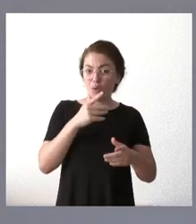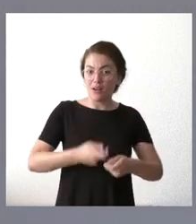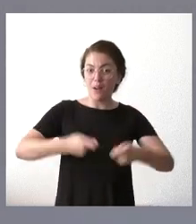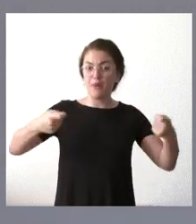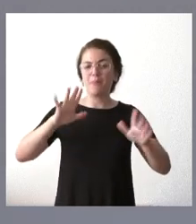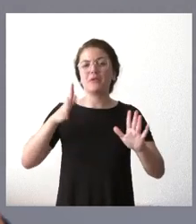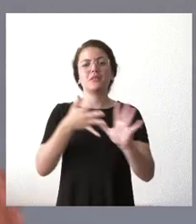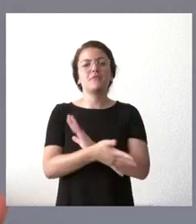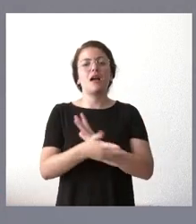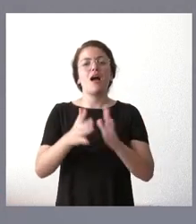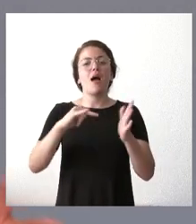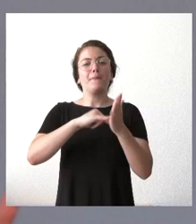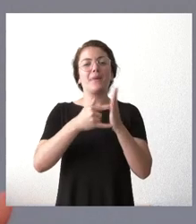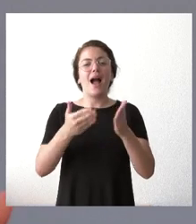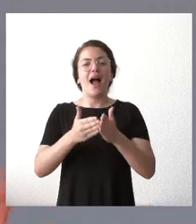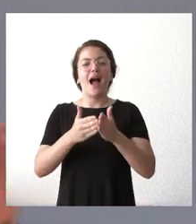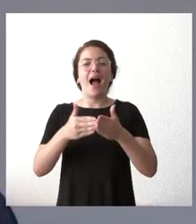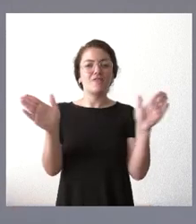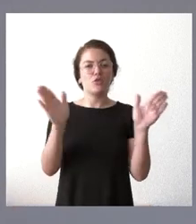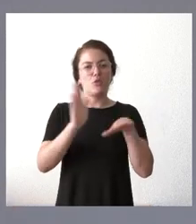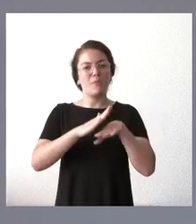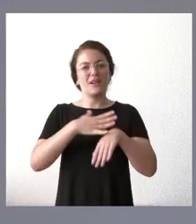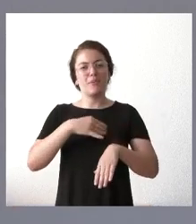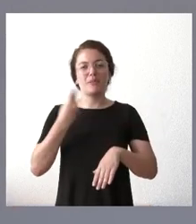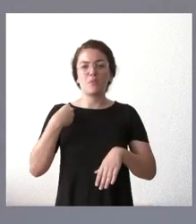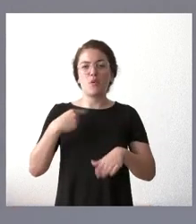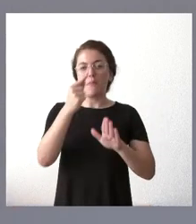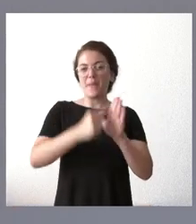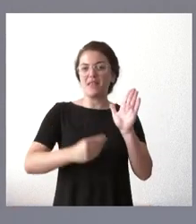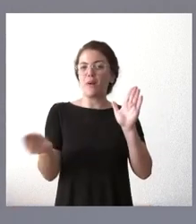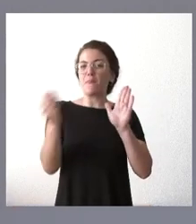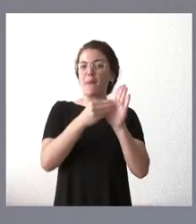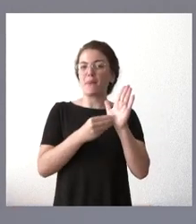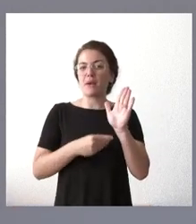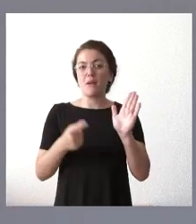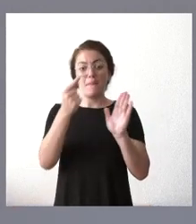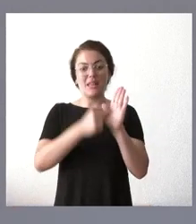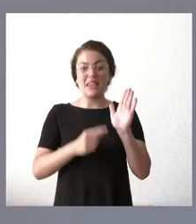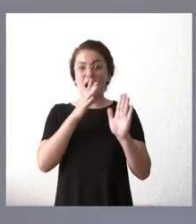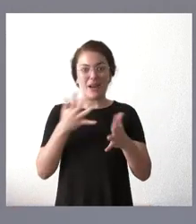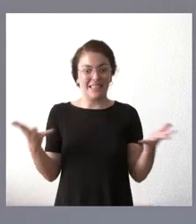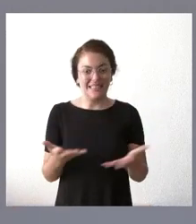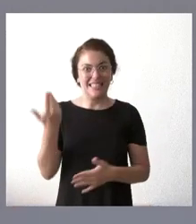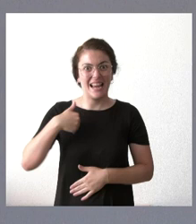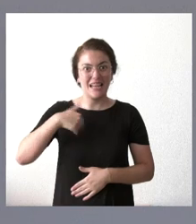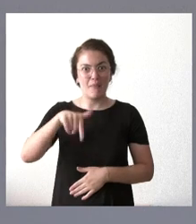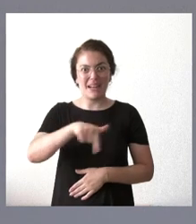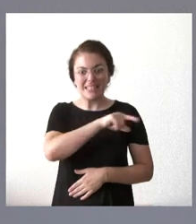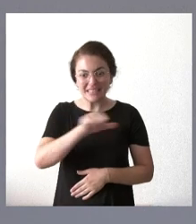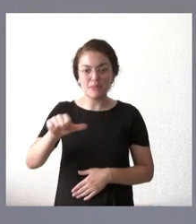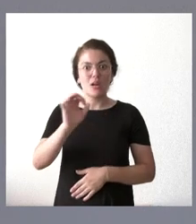abiertos a incorporar nuevas medidas, nuevas actuaciones. Ninguna de ellas son medidas inmediatas para esta semana ni para la próxima